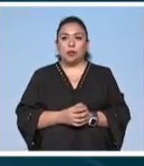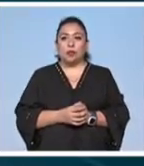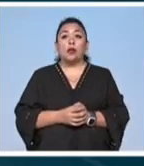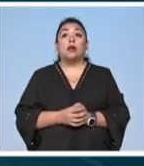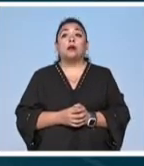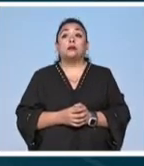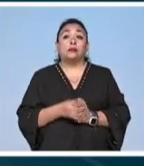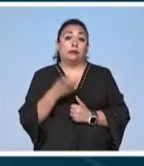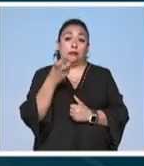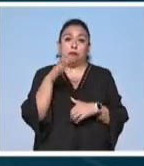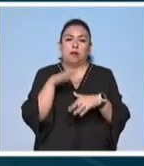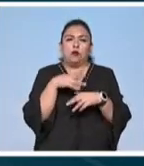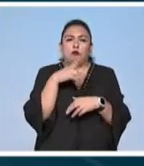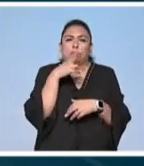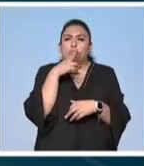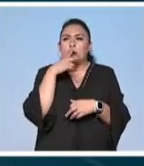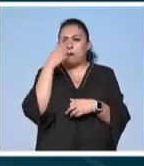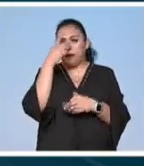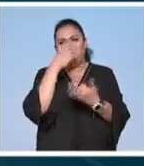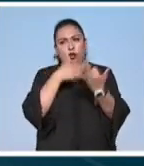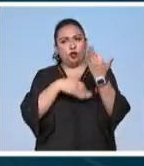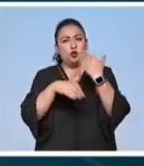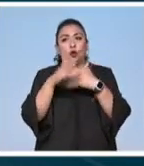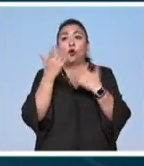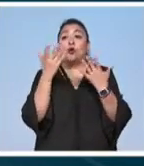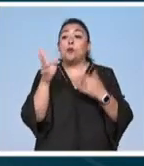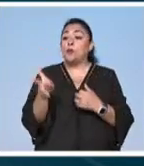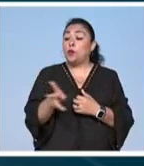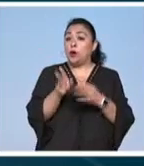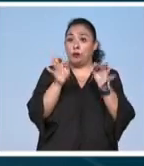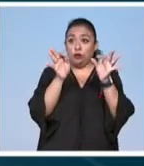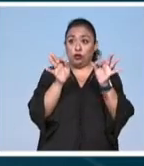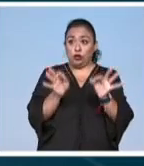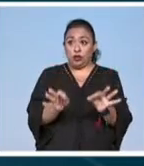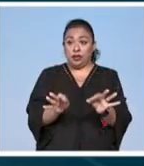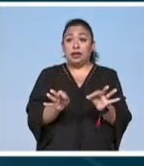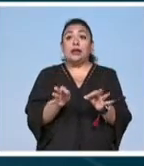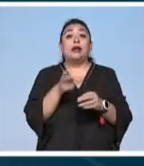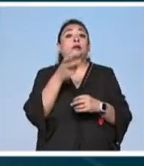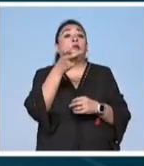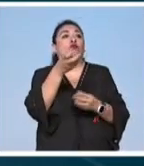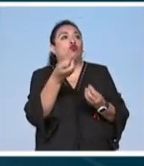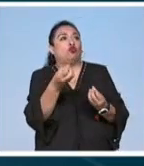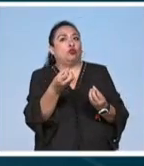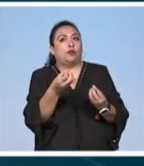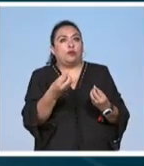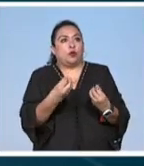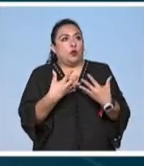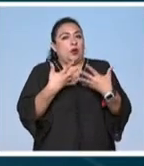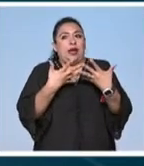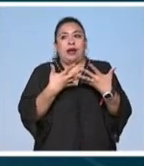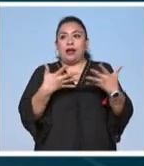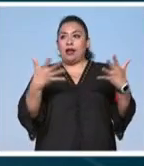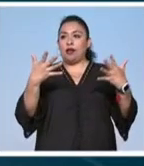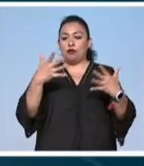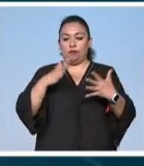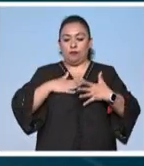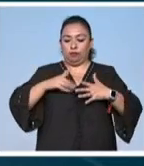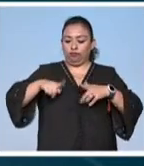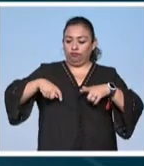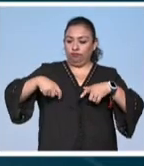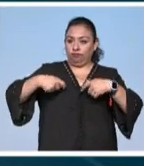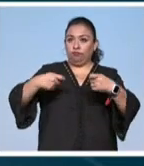eso es lo más sagrado para todos nosotros los pueblos originarios eso nos engrandece porque es nuestra raíz